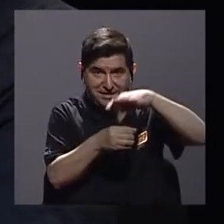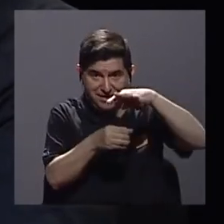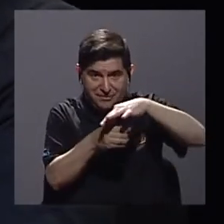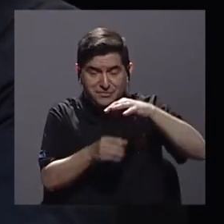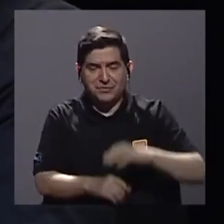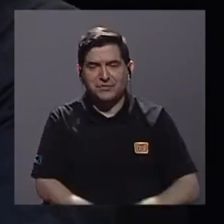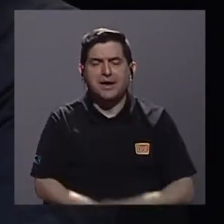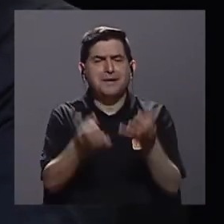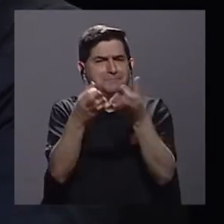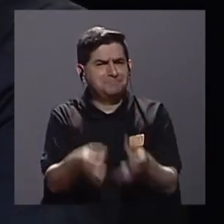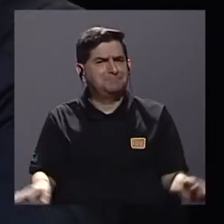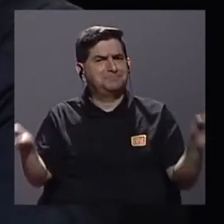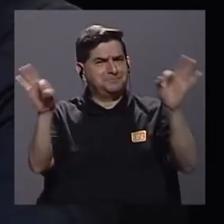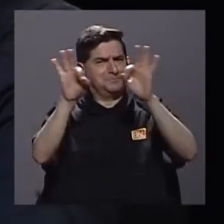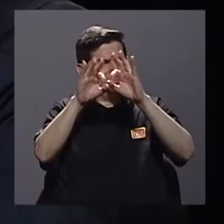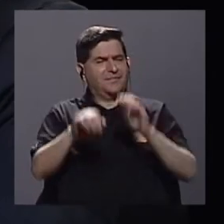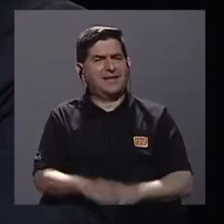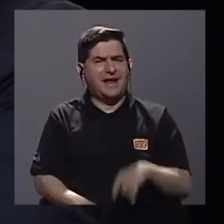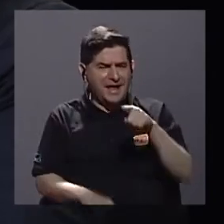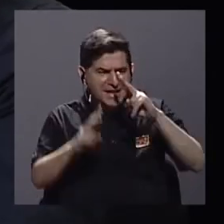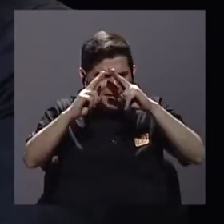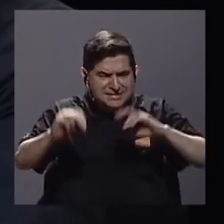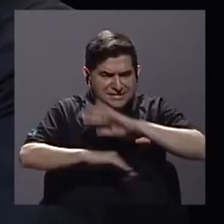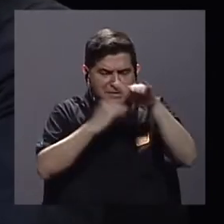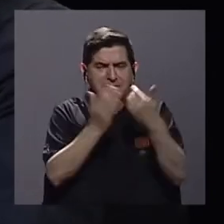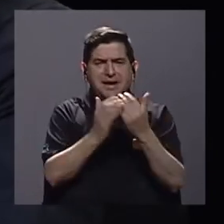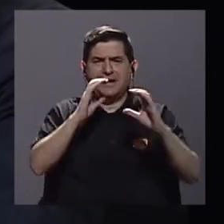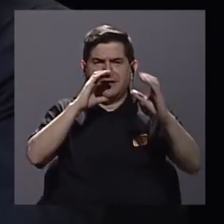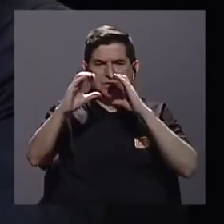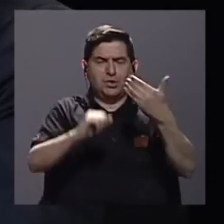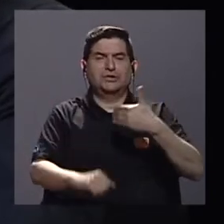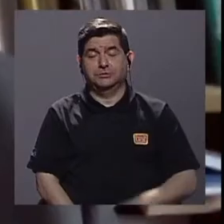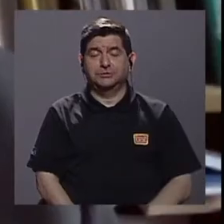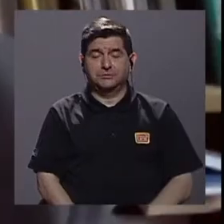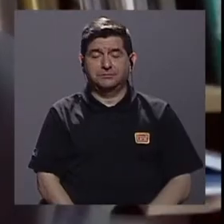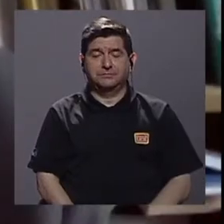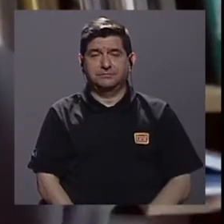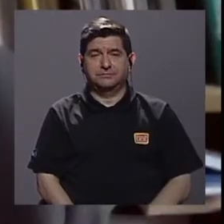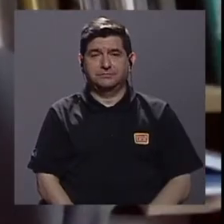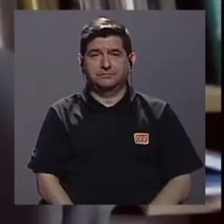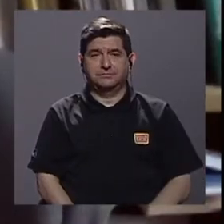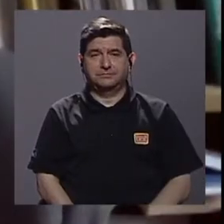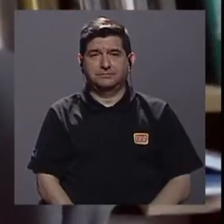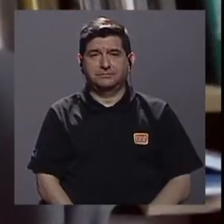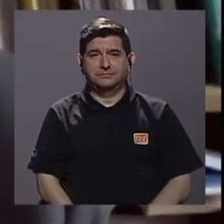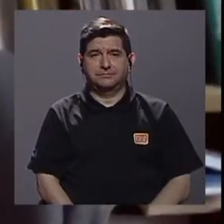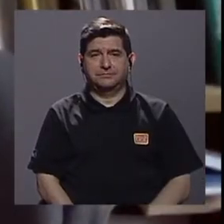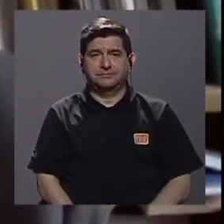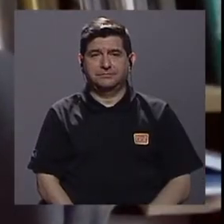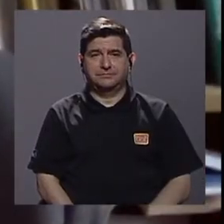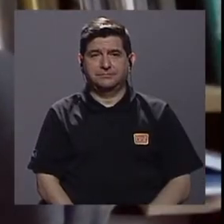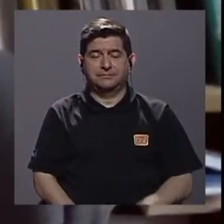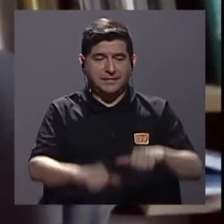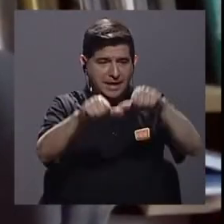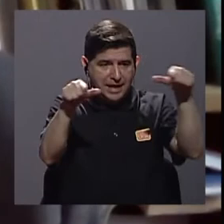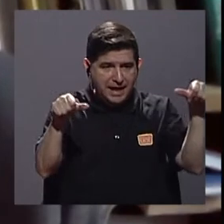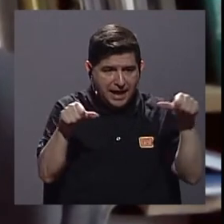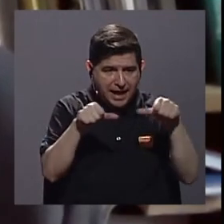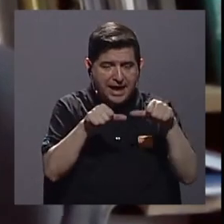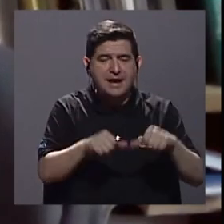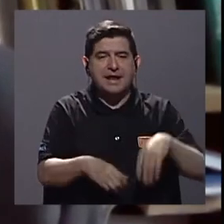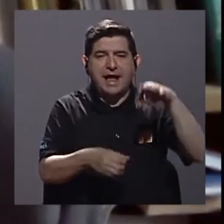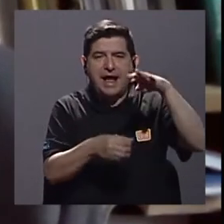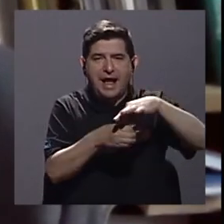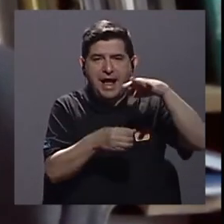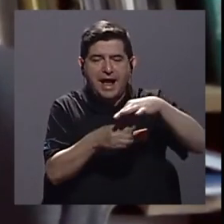creo que es muy importante esa radiografía para el resto de conversación que vamos a tener. El sector agroalimentario